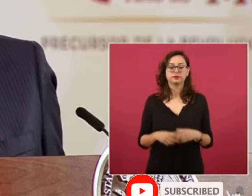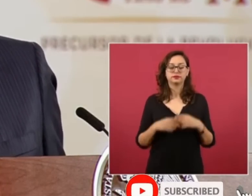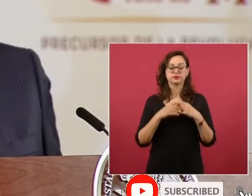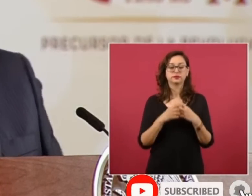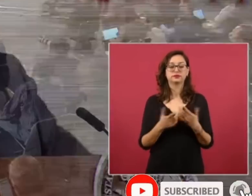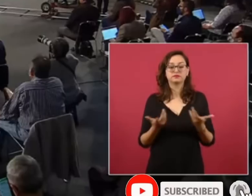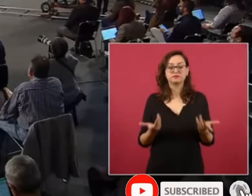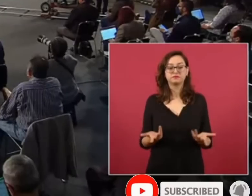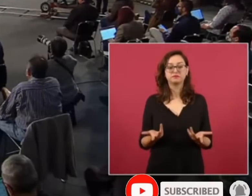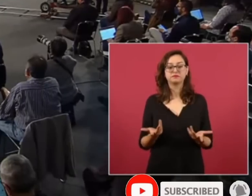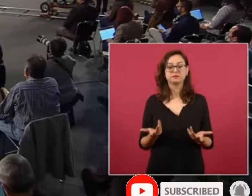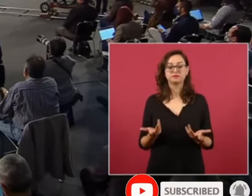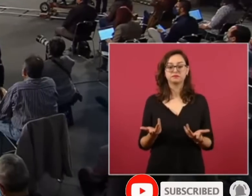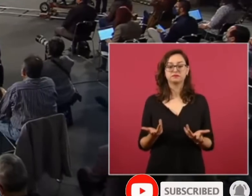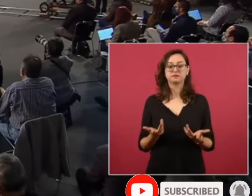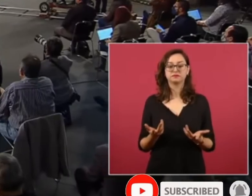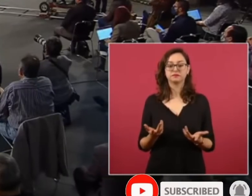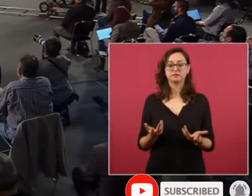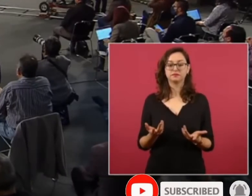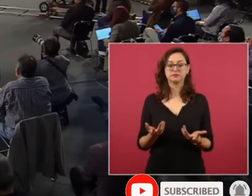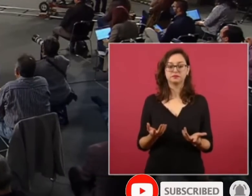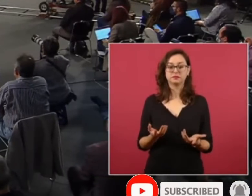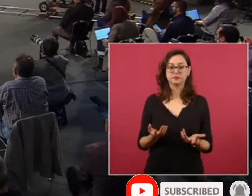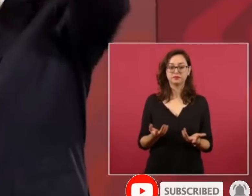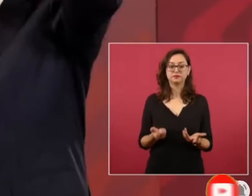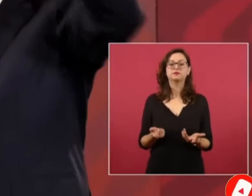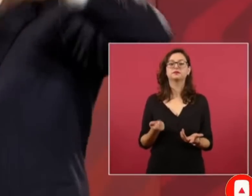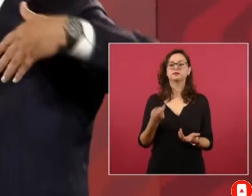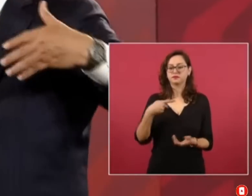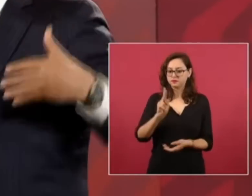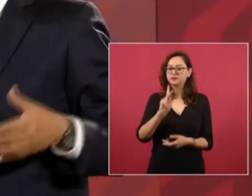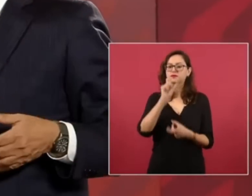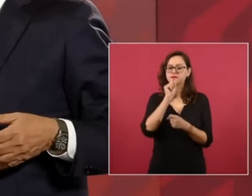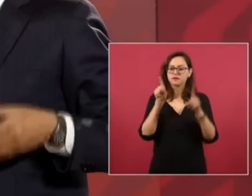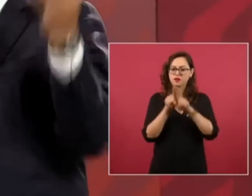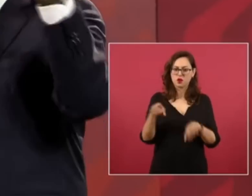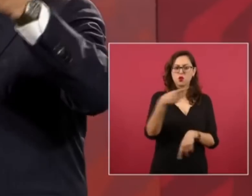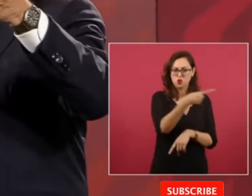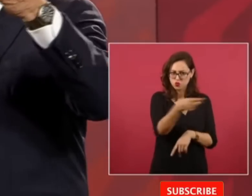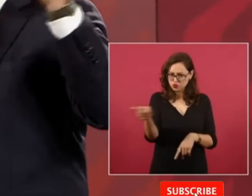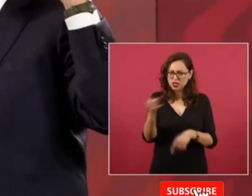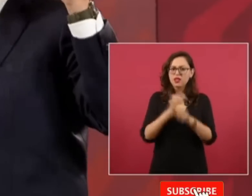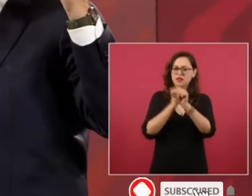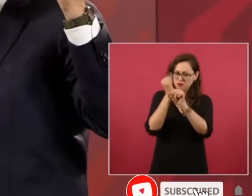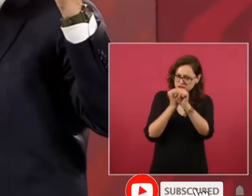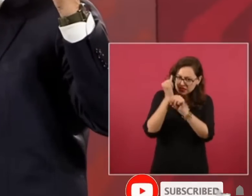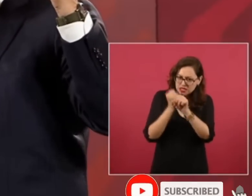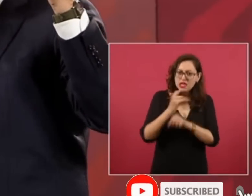Pero es cosa también de buscar, lo recomiendo, su discurso